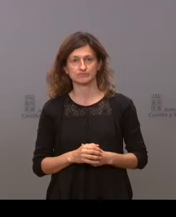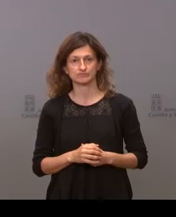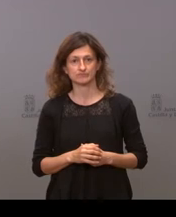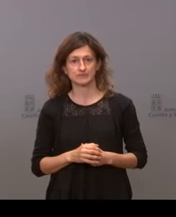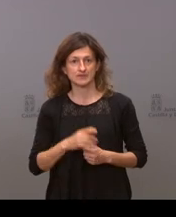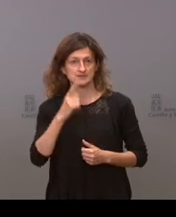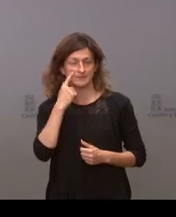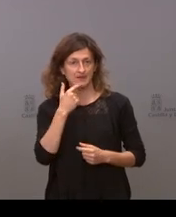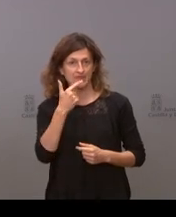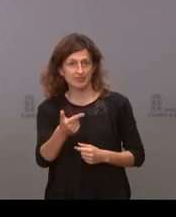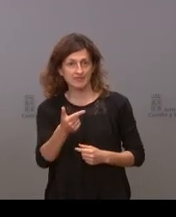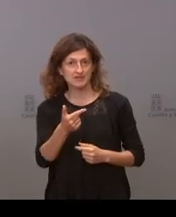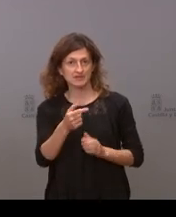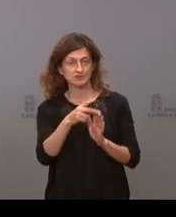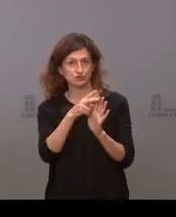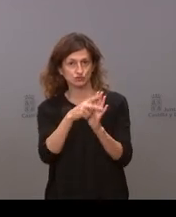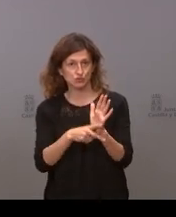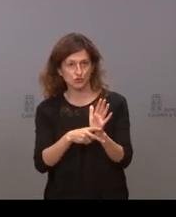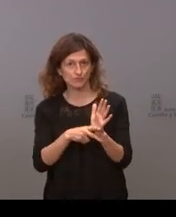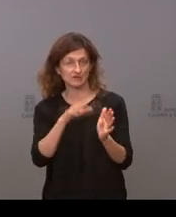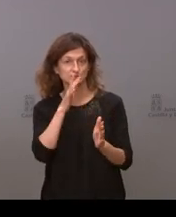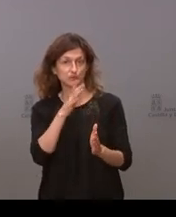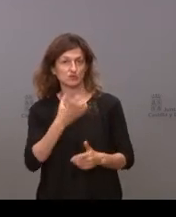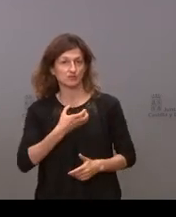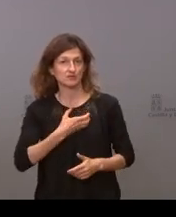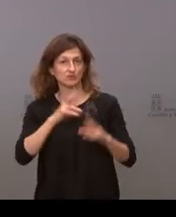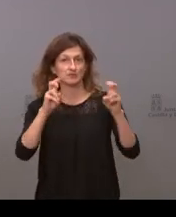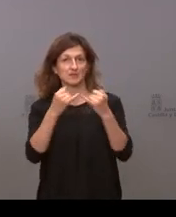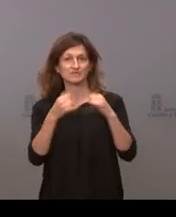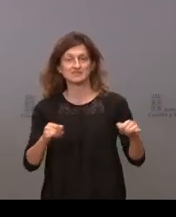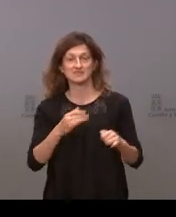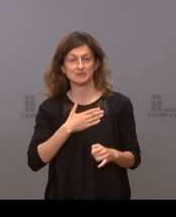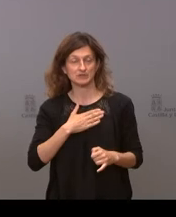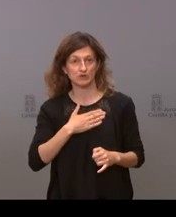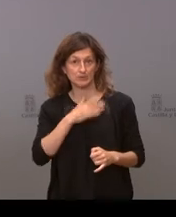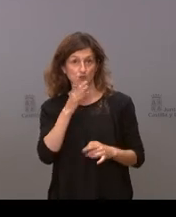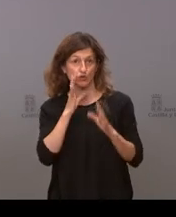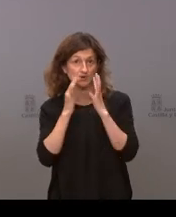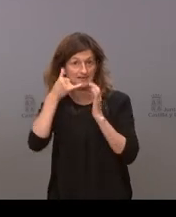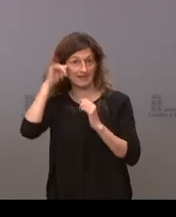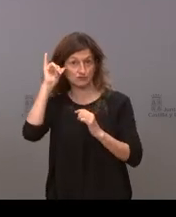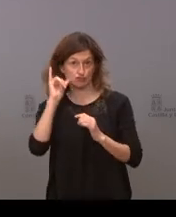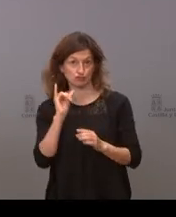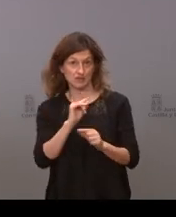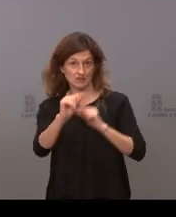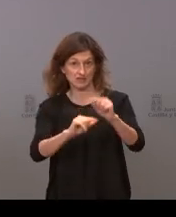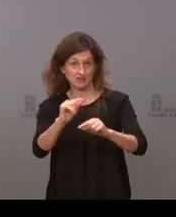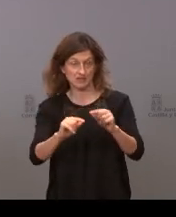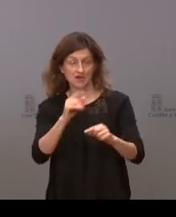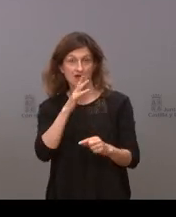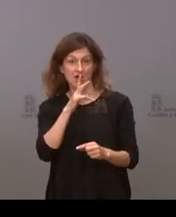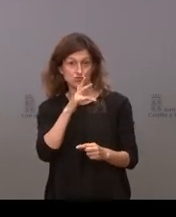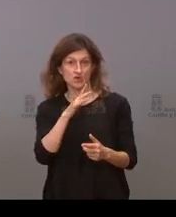instrucciones a los en cuanto a las fiestas patronales para los riesgos de contagios por los riesgos de contagios sobre todo ahora